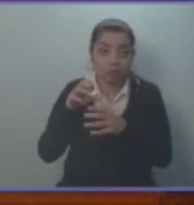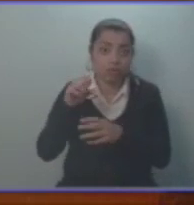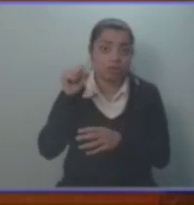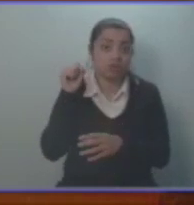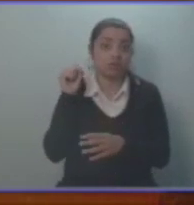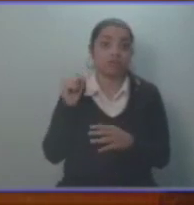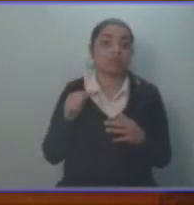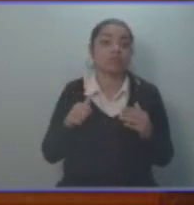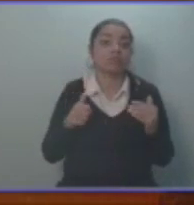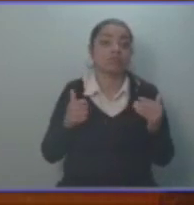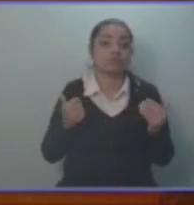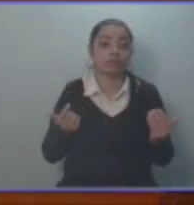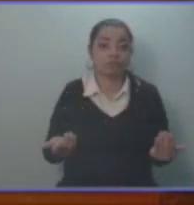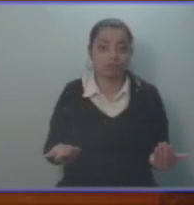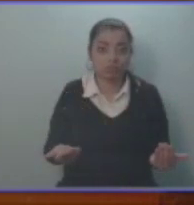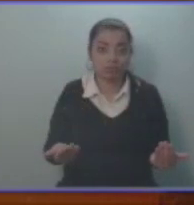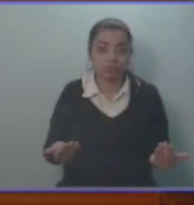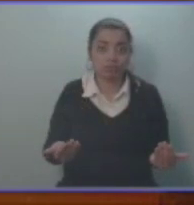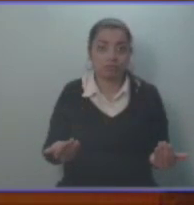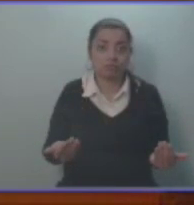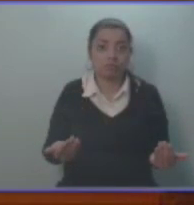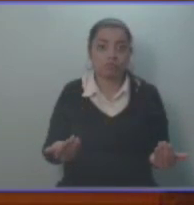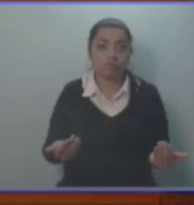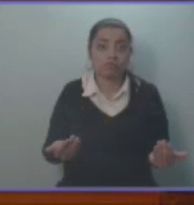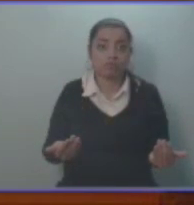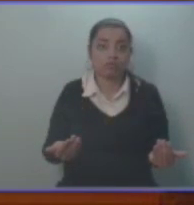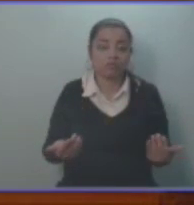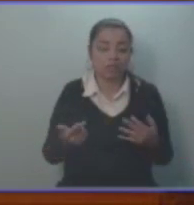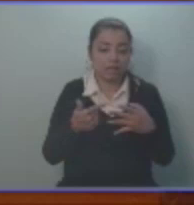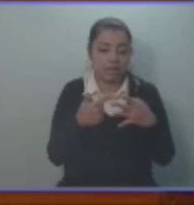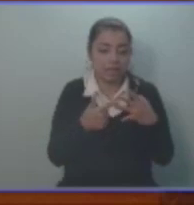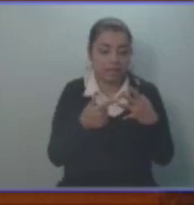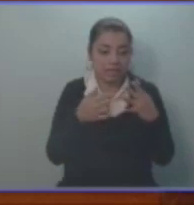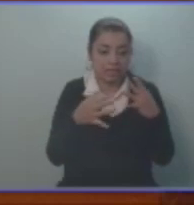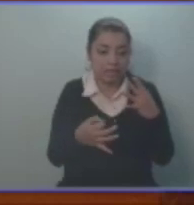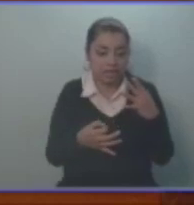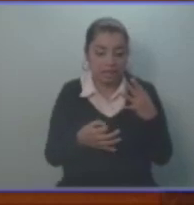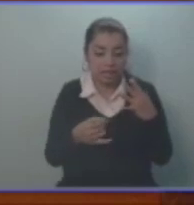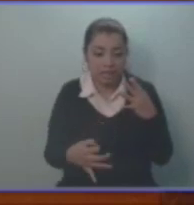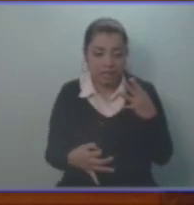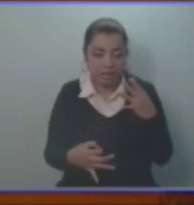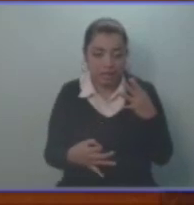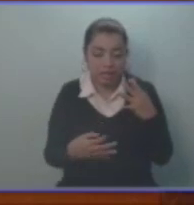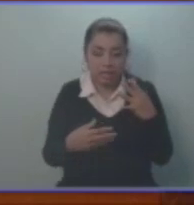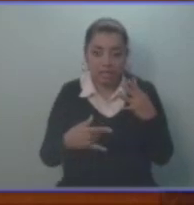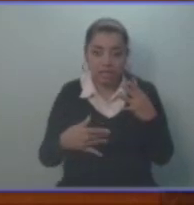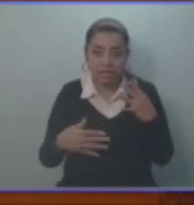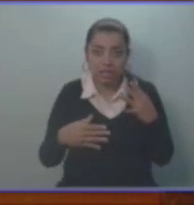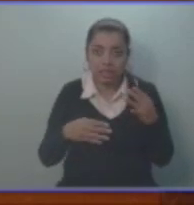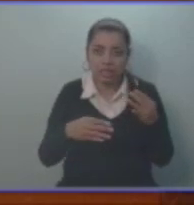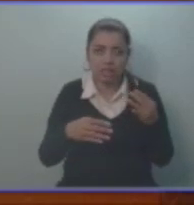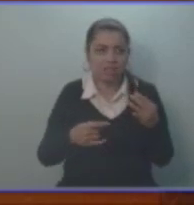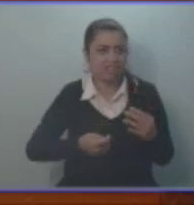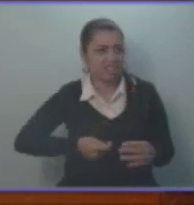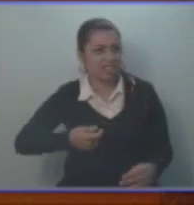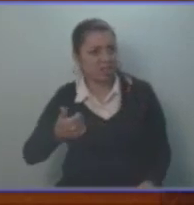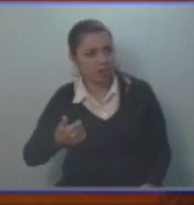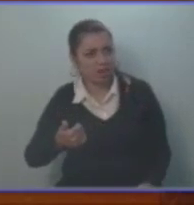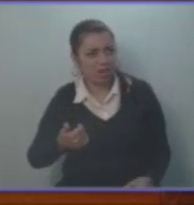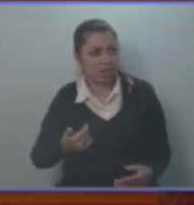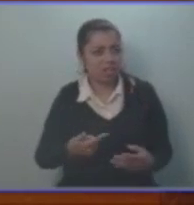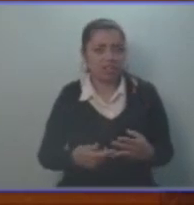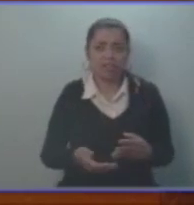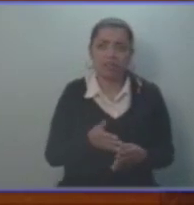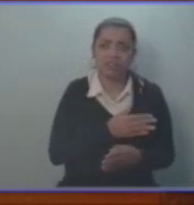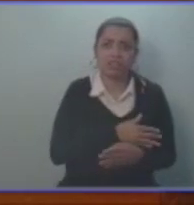este intento de derogar algo con lo que a todas luces nace viciado,